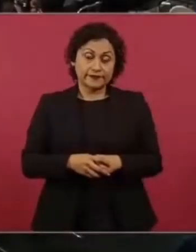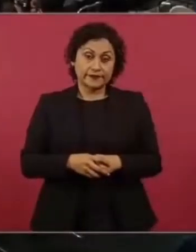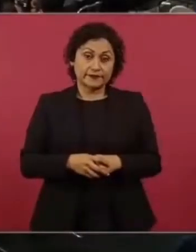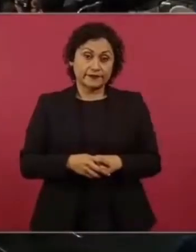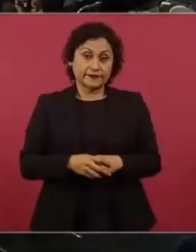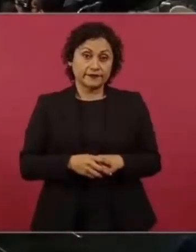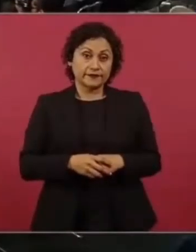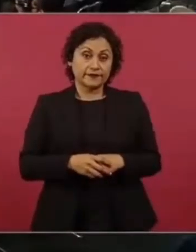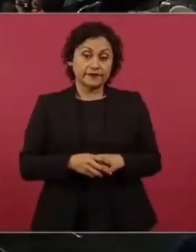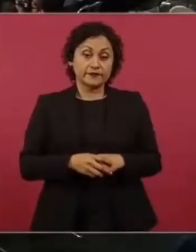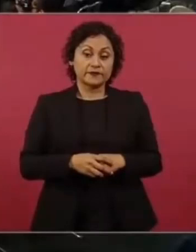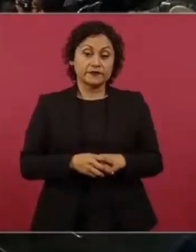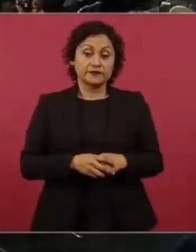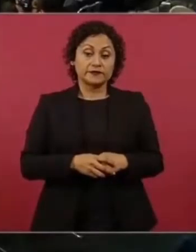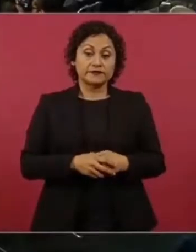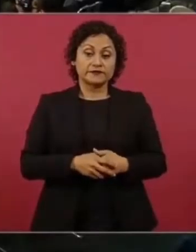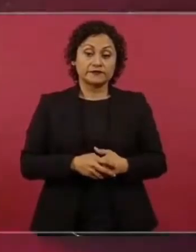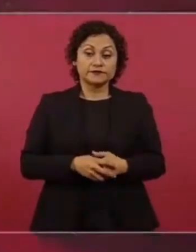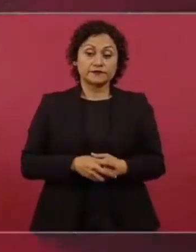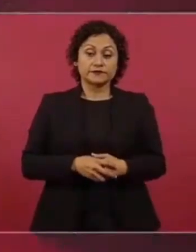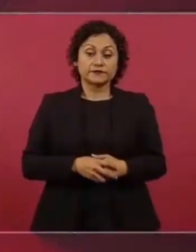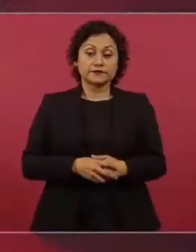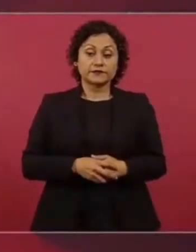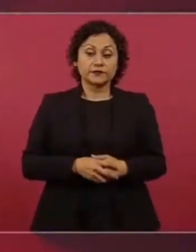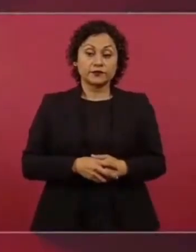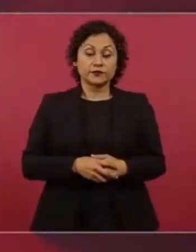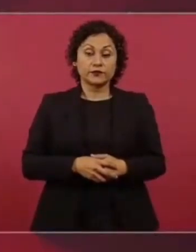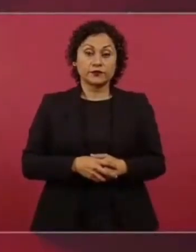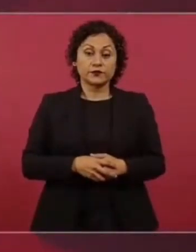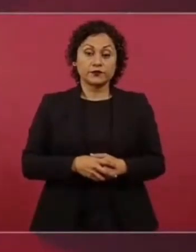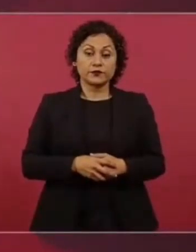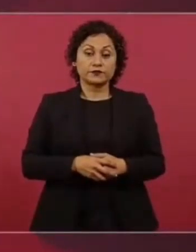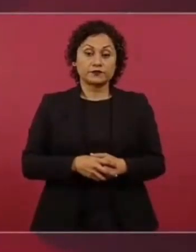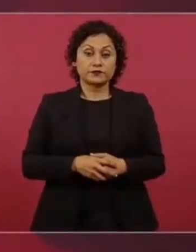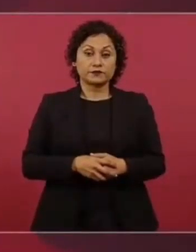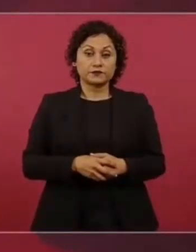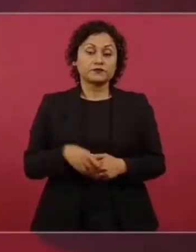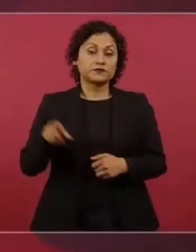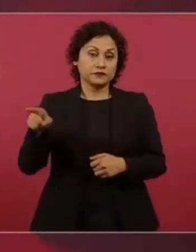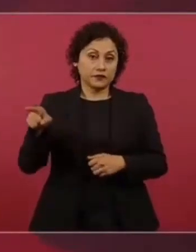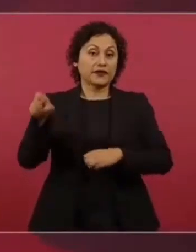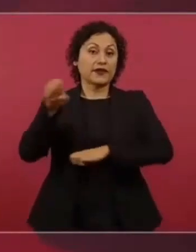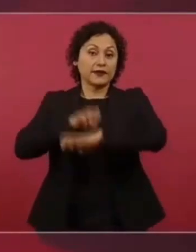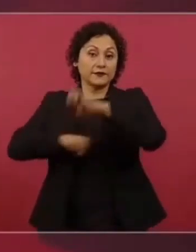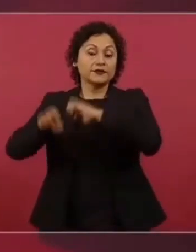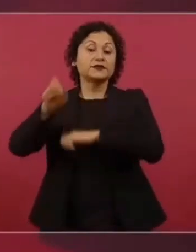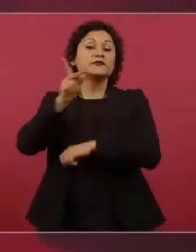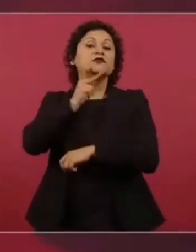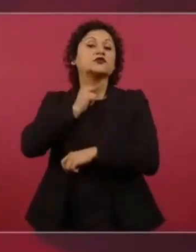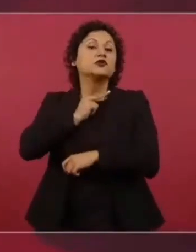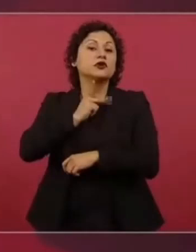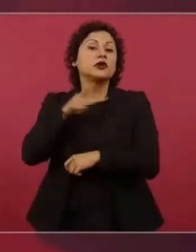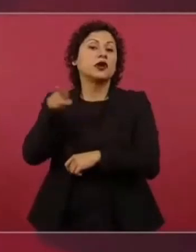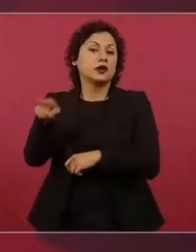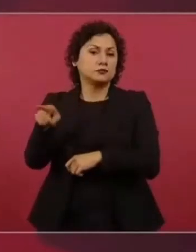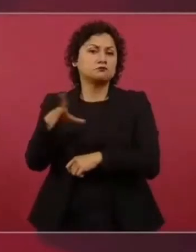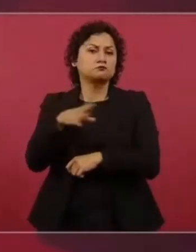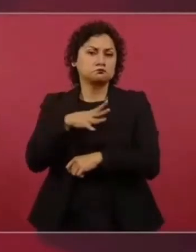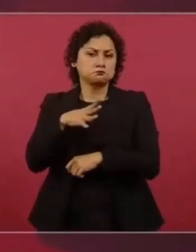de inversión en